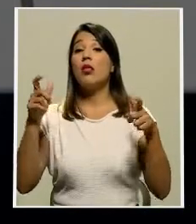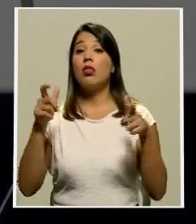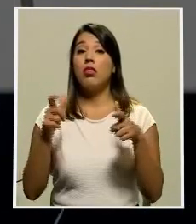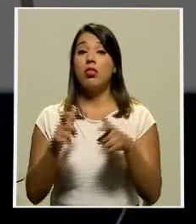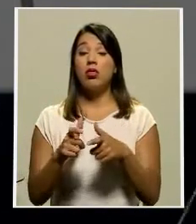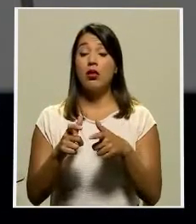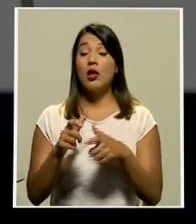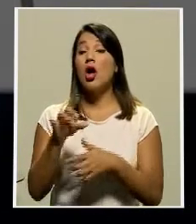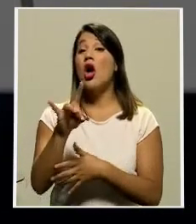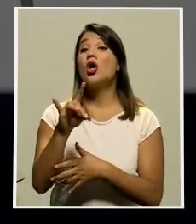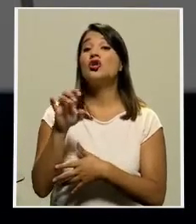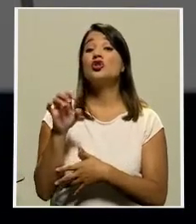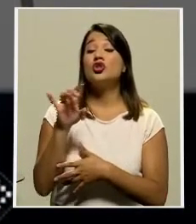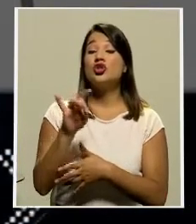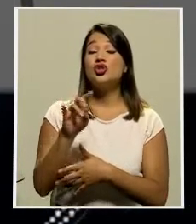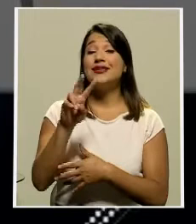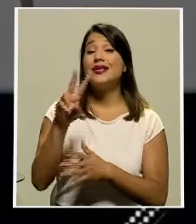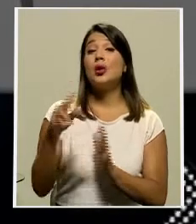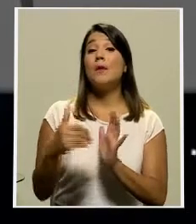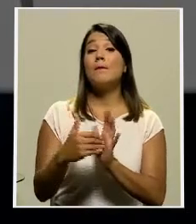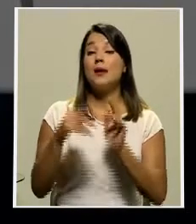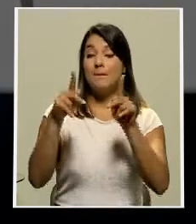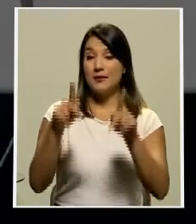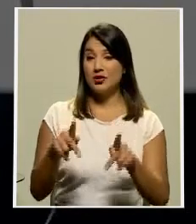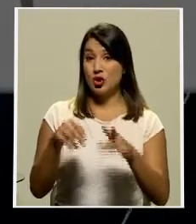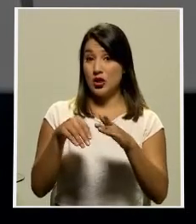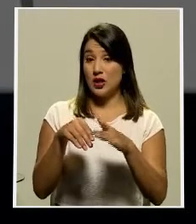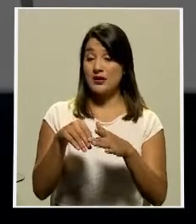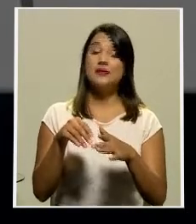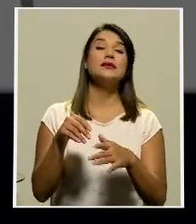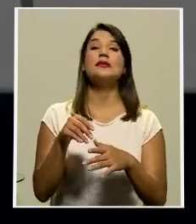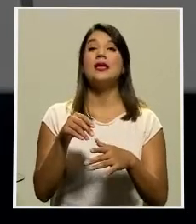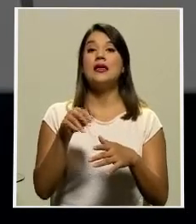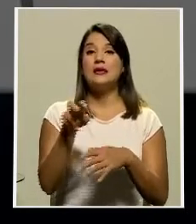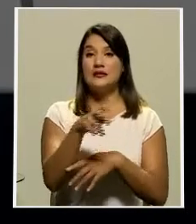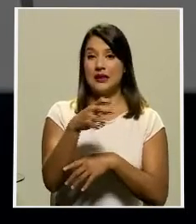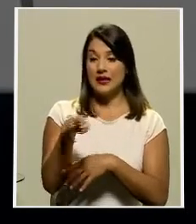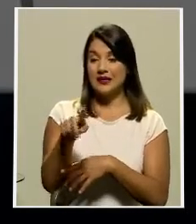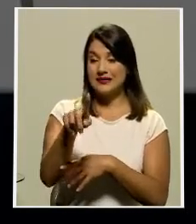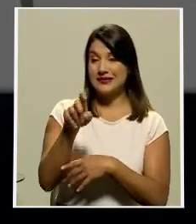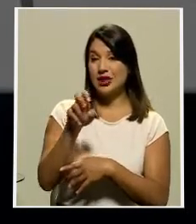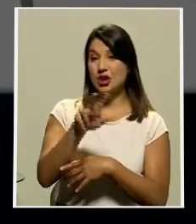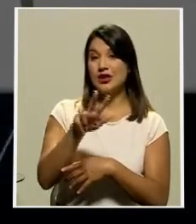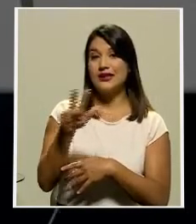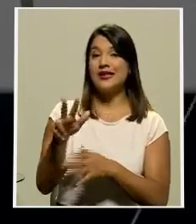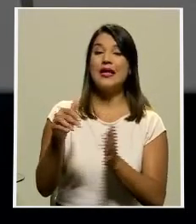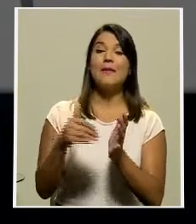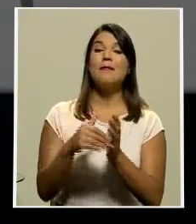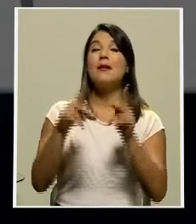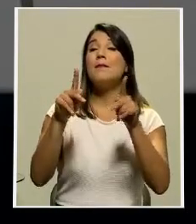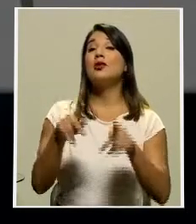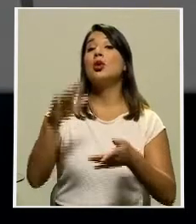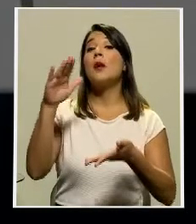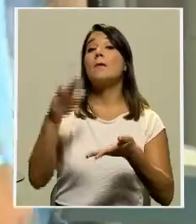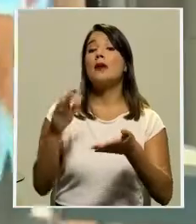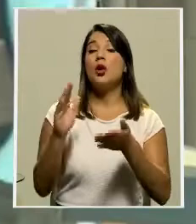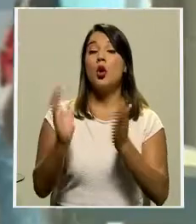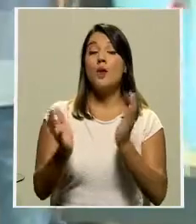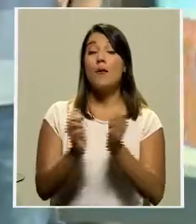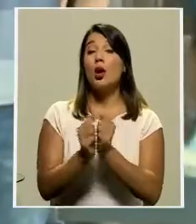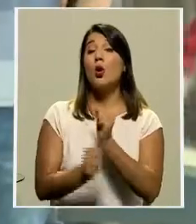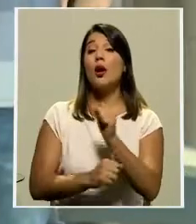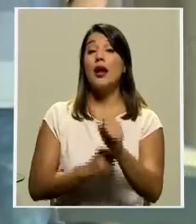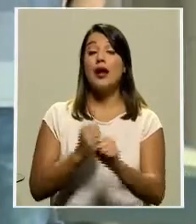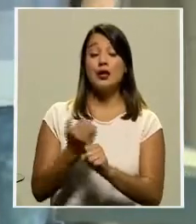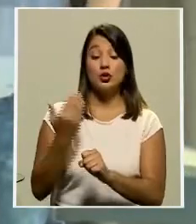registraron 882,000 personas en esta condición, 133,000 personas menos que el año anterior. A